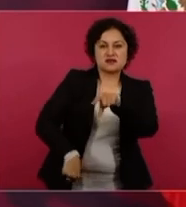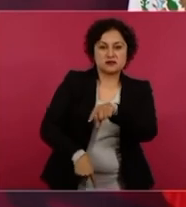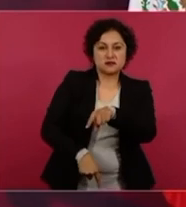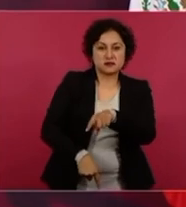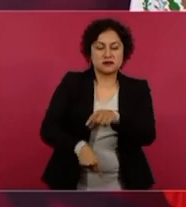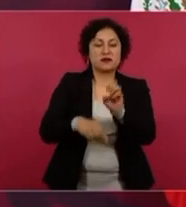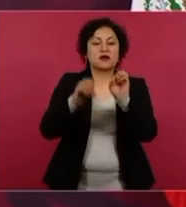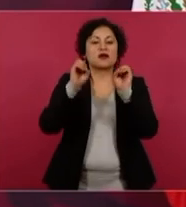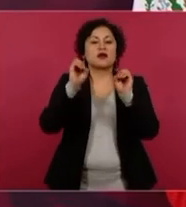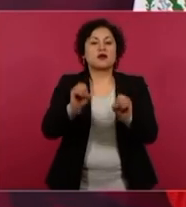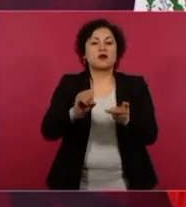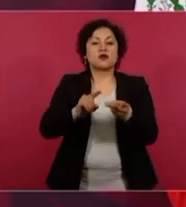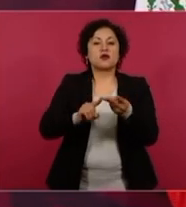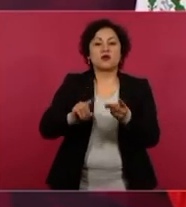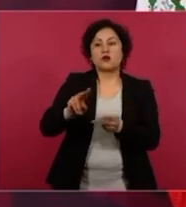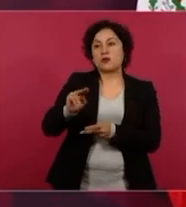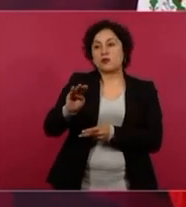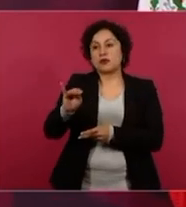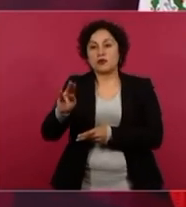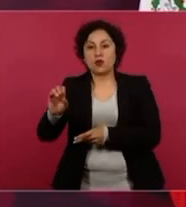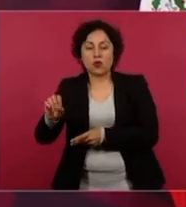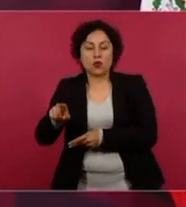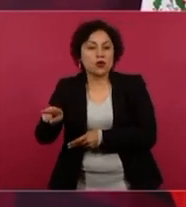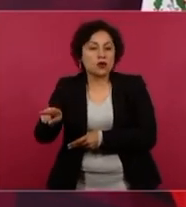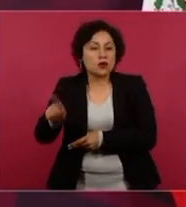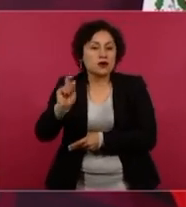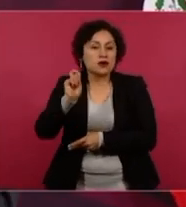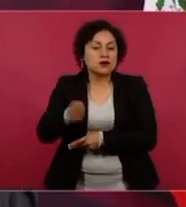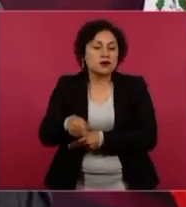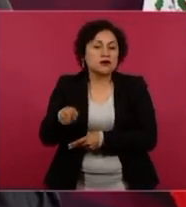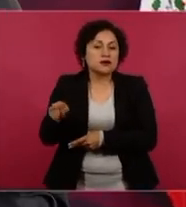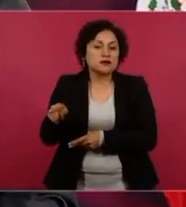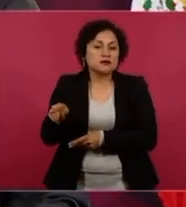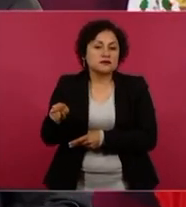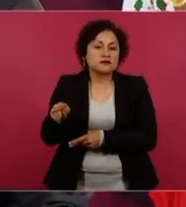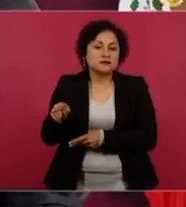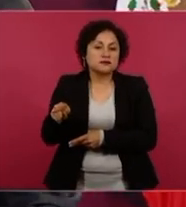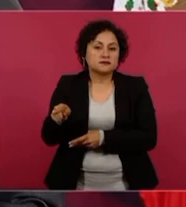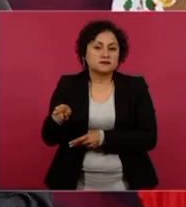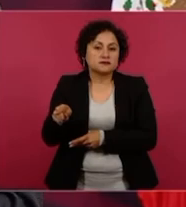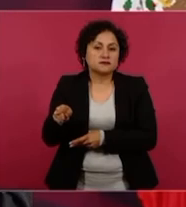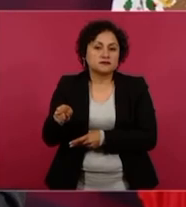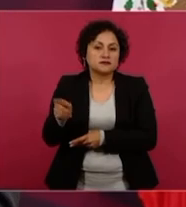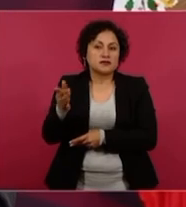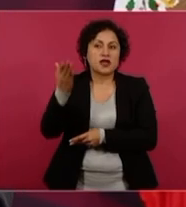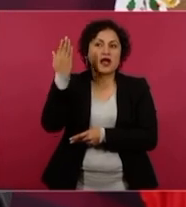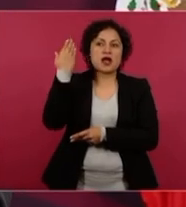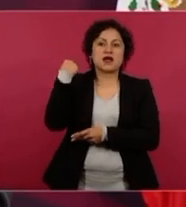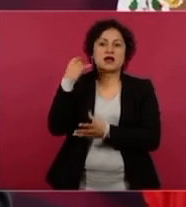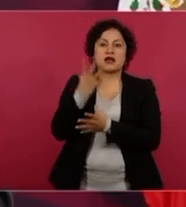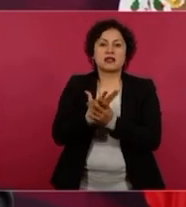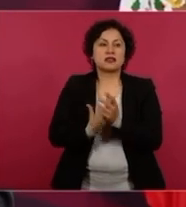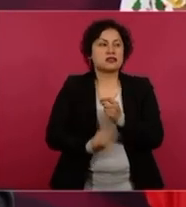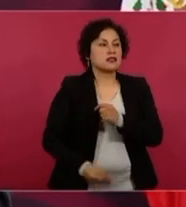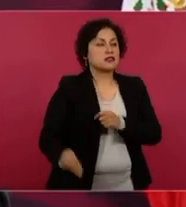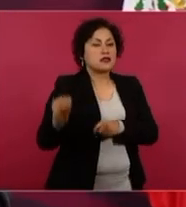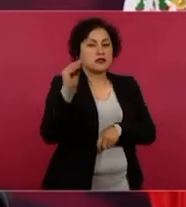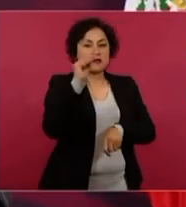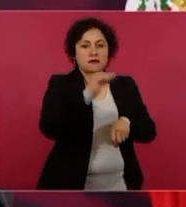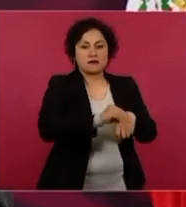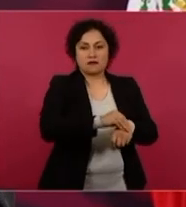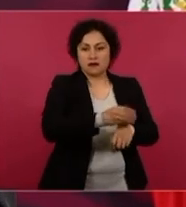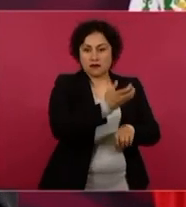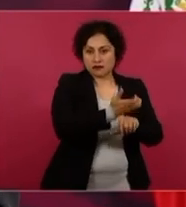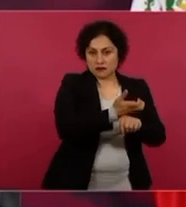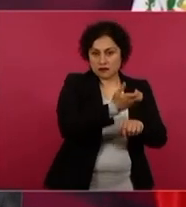Vivó, que tuvo que irse a Estados Unidos, le dieron un